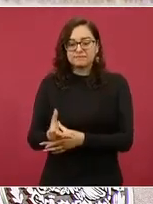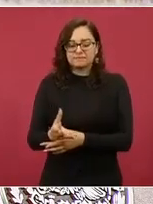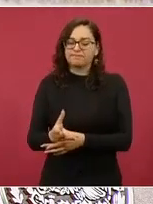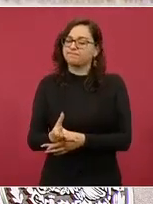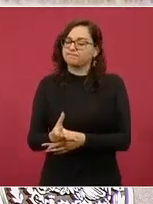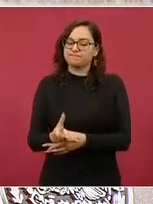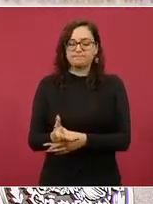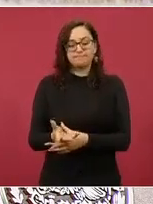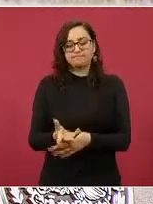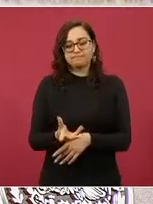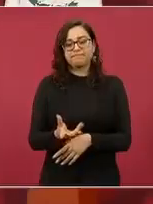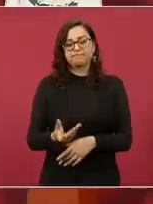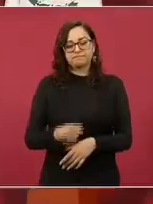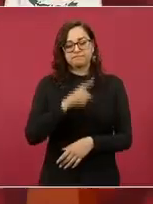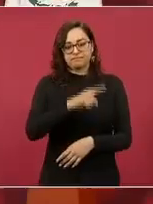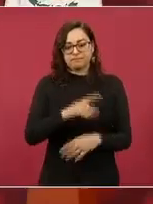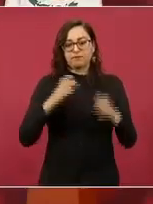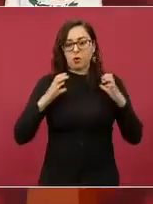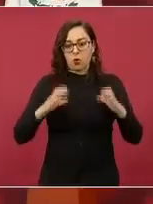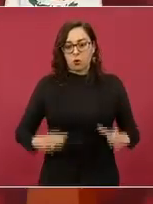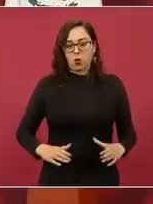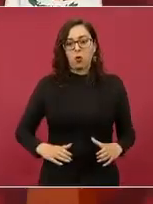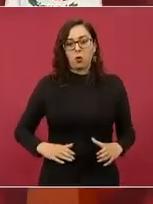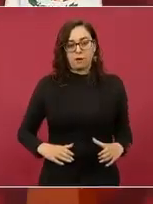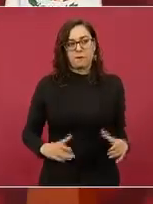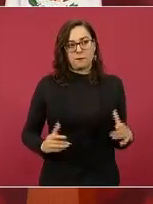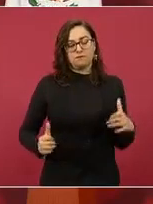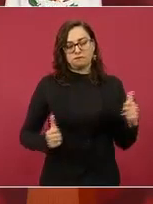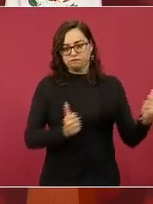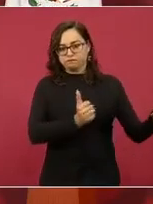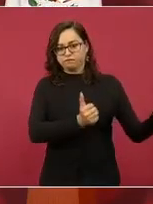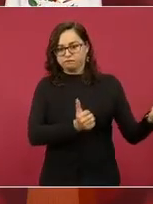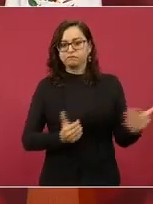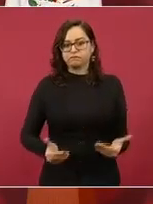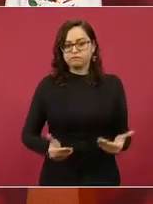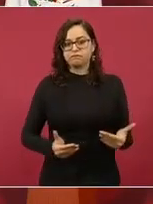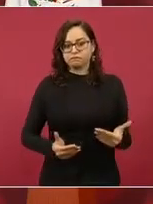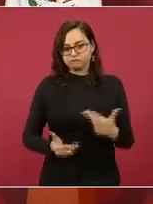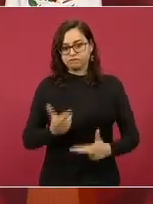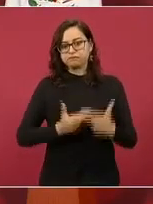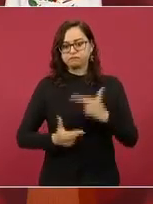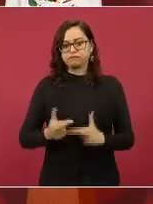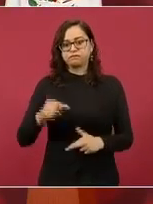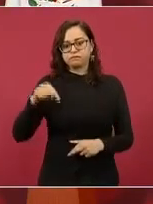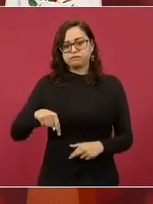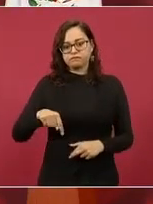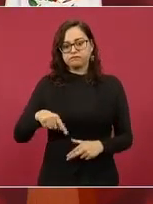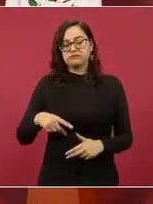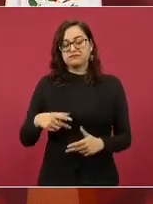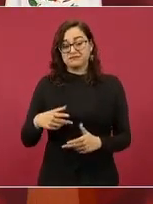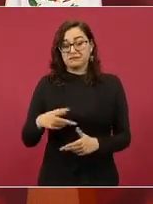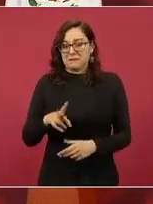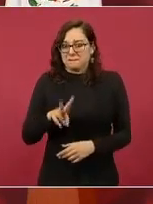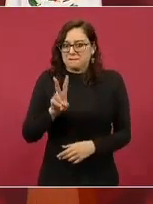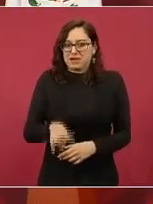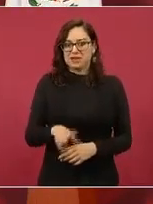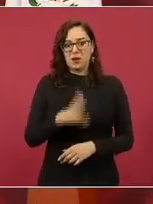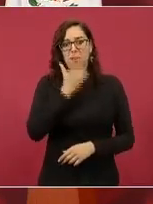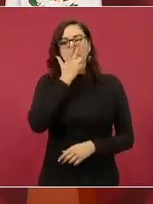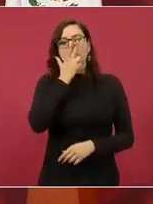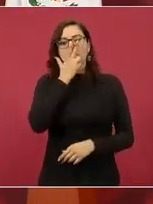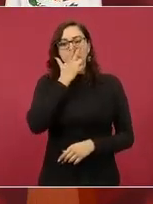tengamos una idea de la importancia de este dirigente, que fue de los